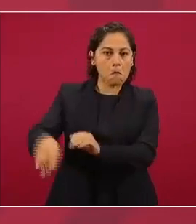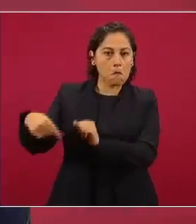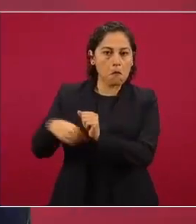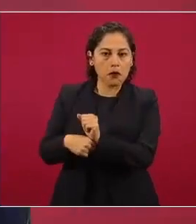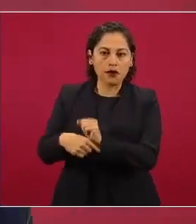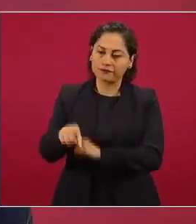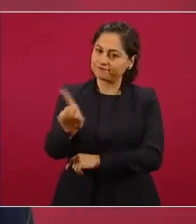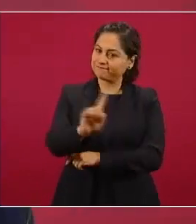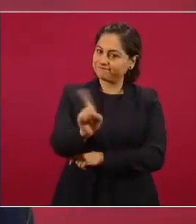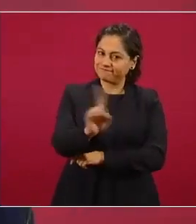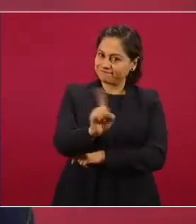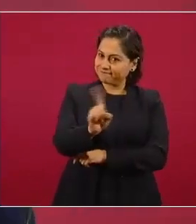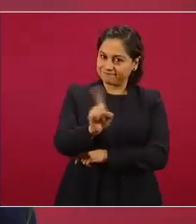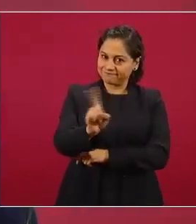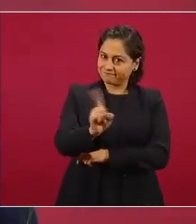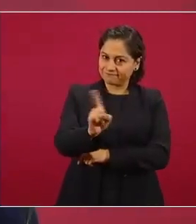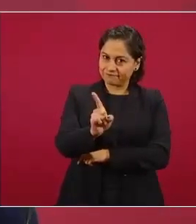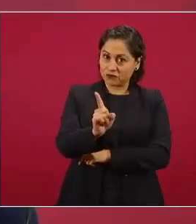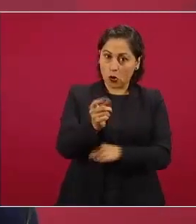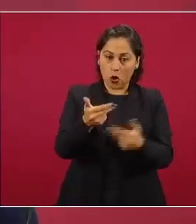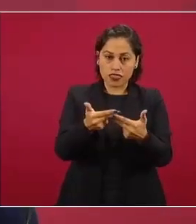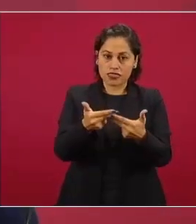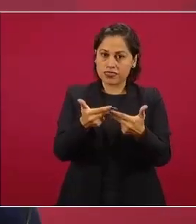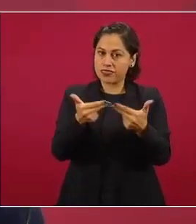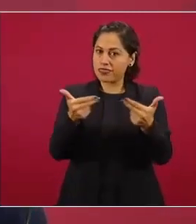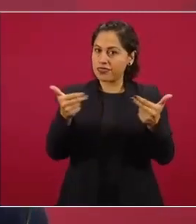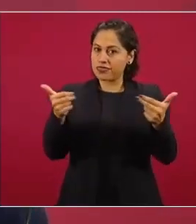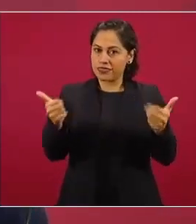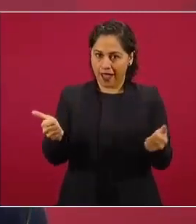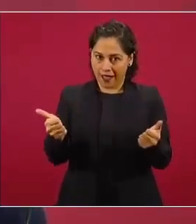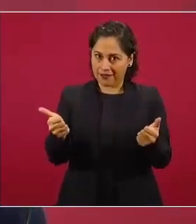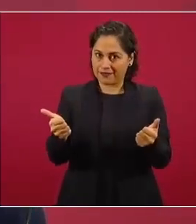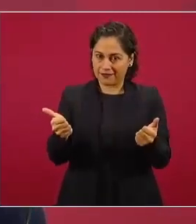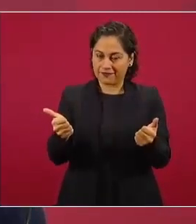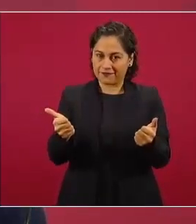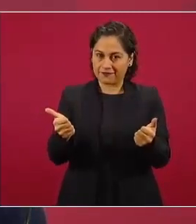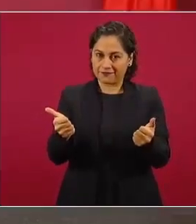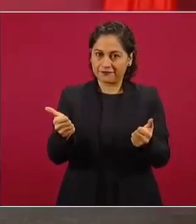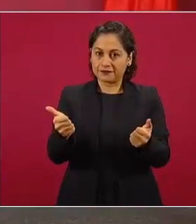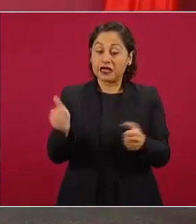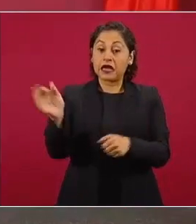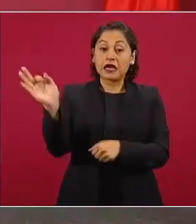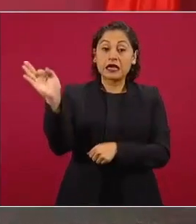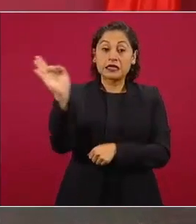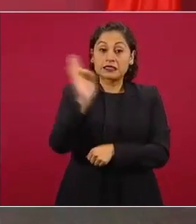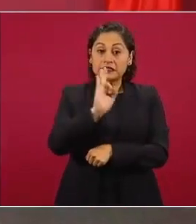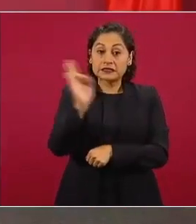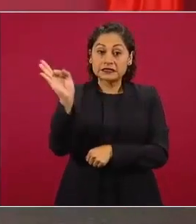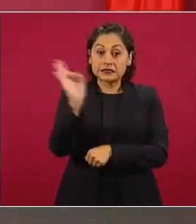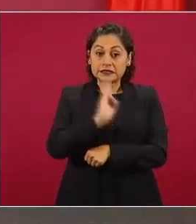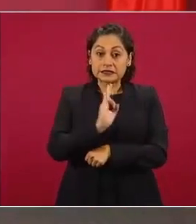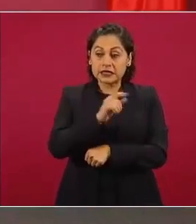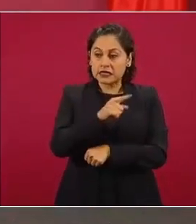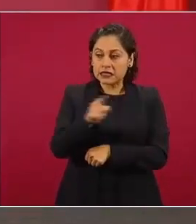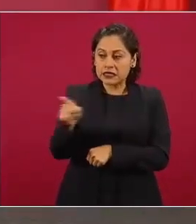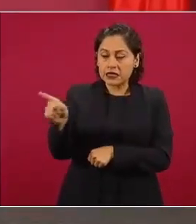no vamos a permitir en ningún caso que se fabriquen delitos